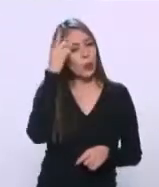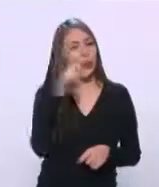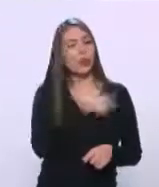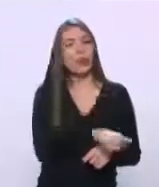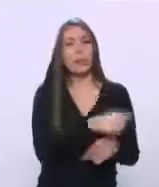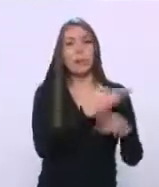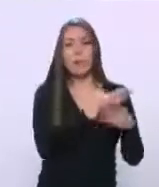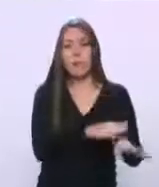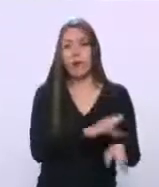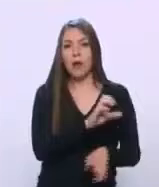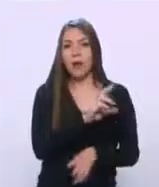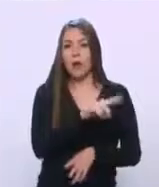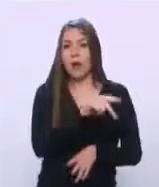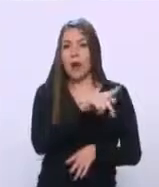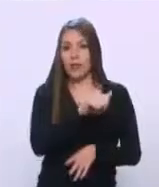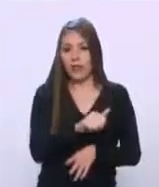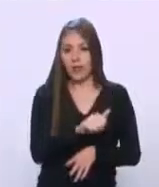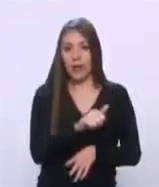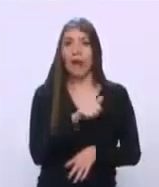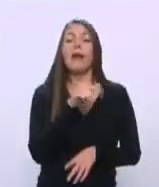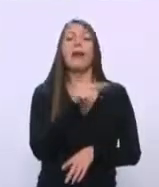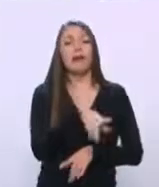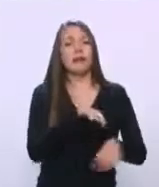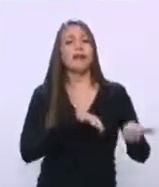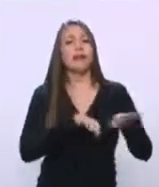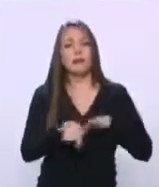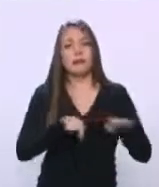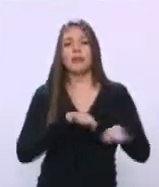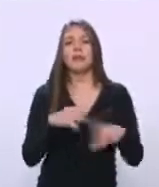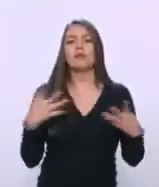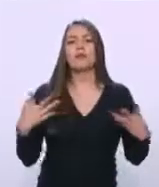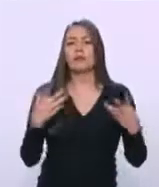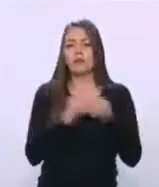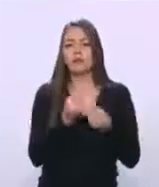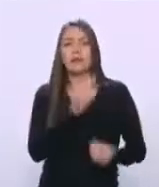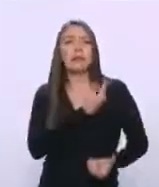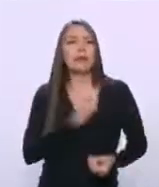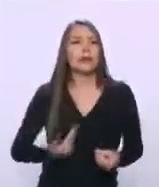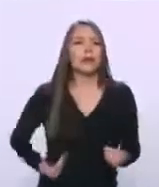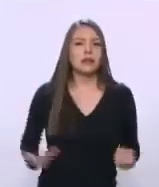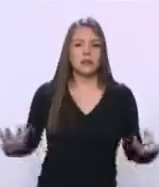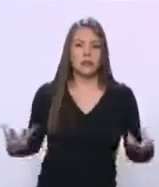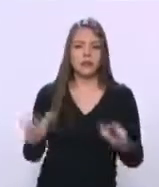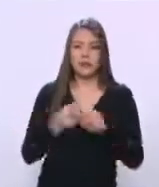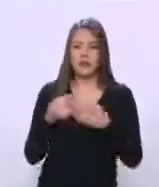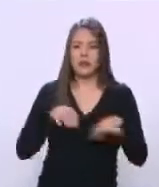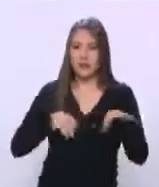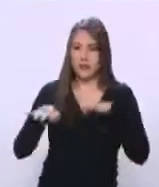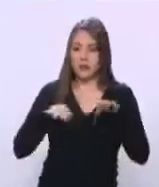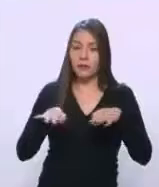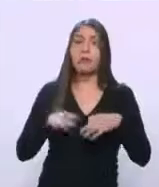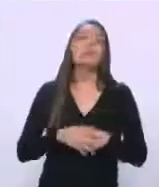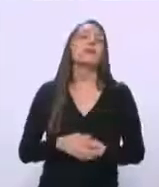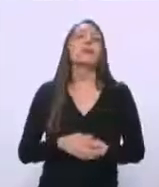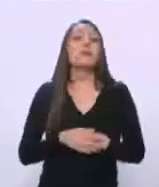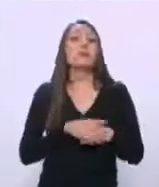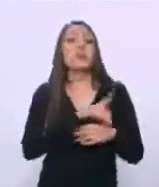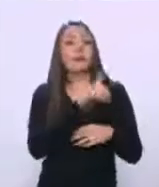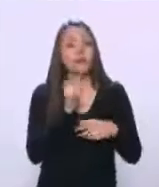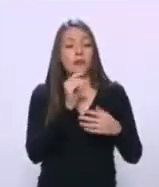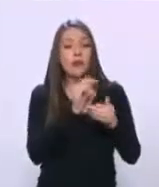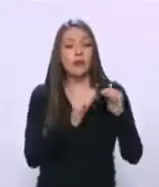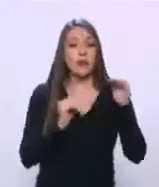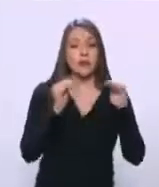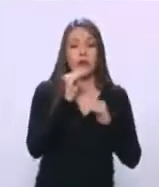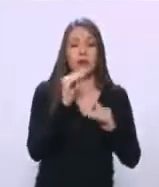trabajaban en la presidencia de la República. Estaban muy cerca del presidente. Arriba de ellos estaba Justo